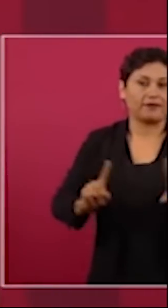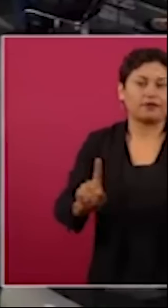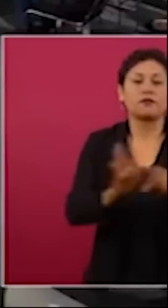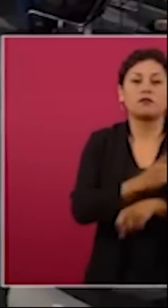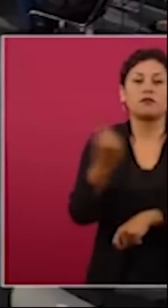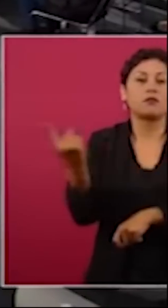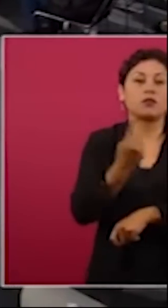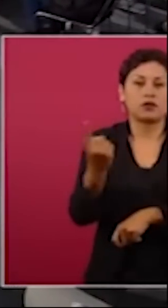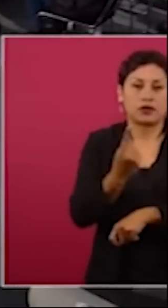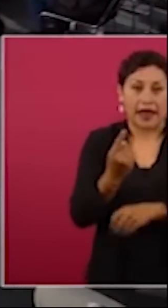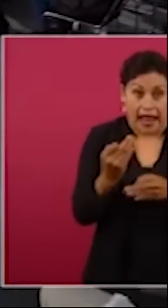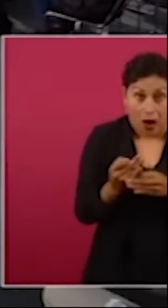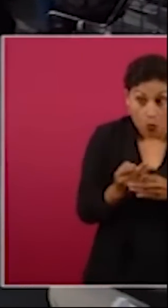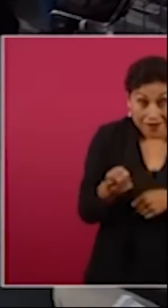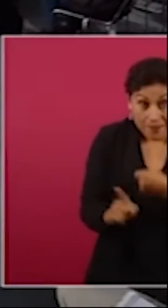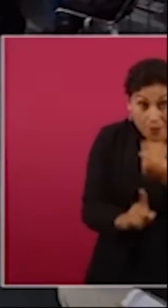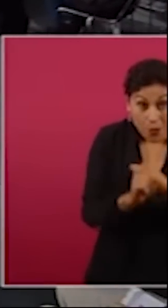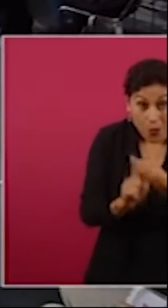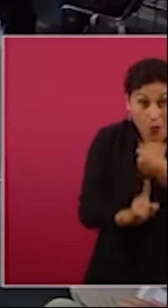que la mina donde están atrapados